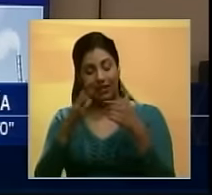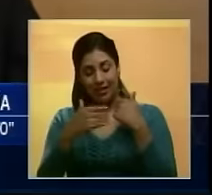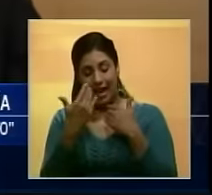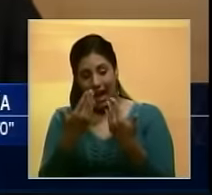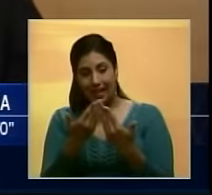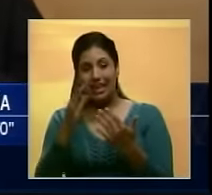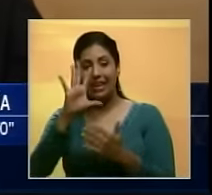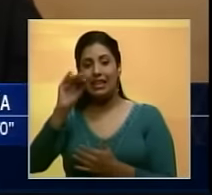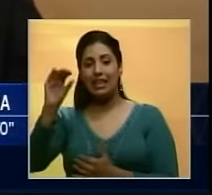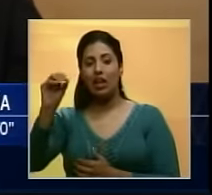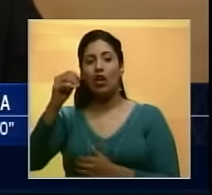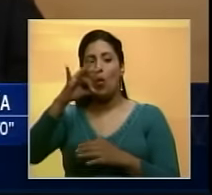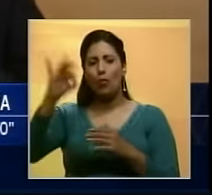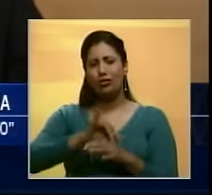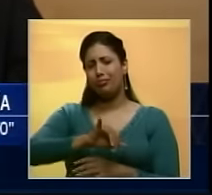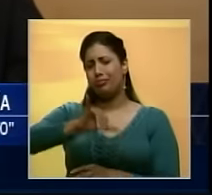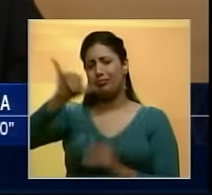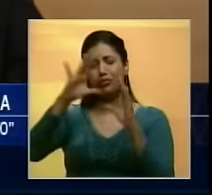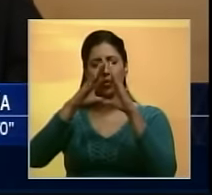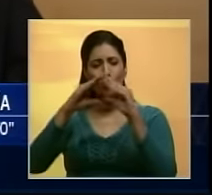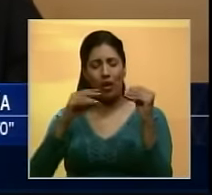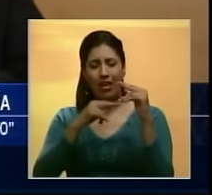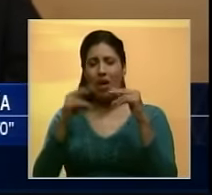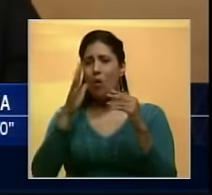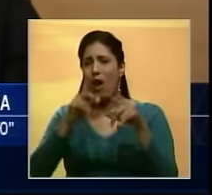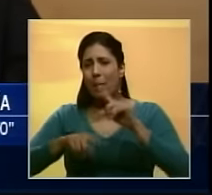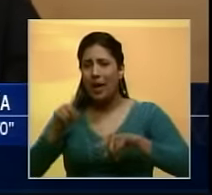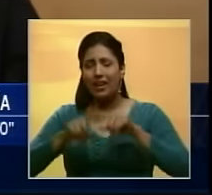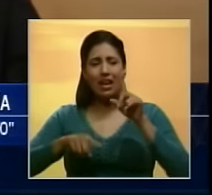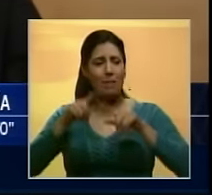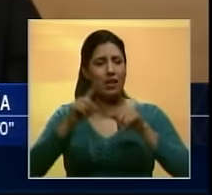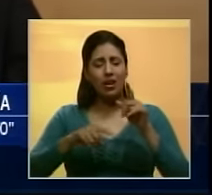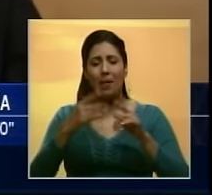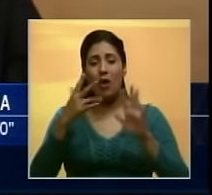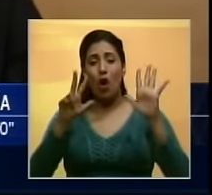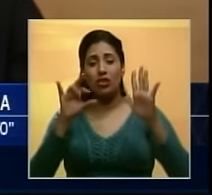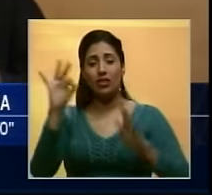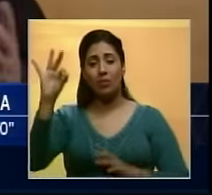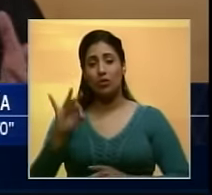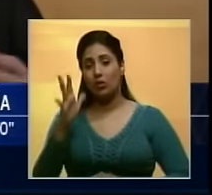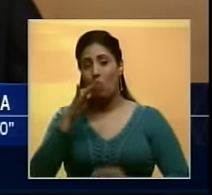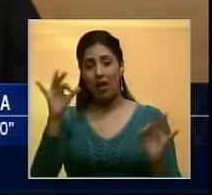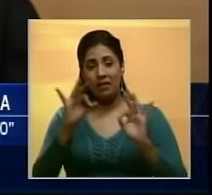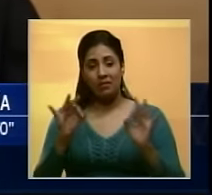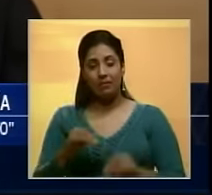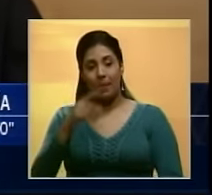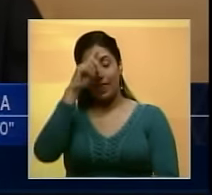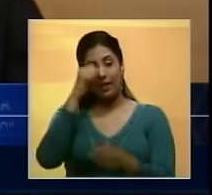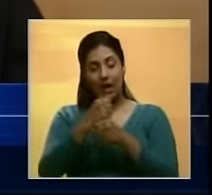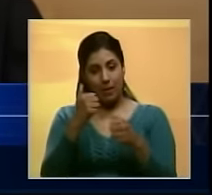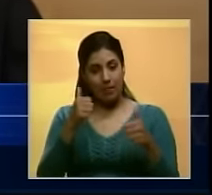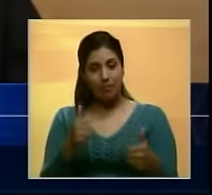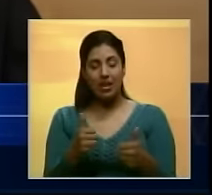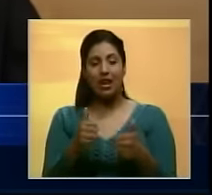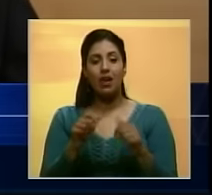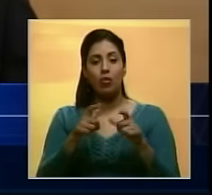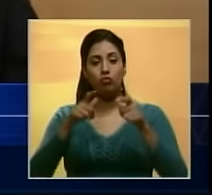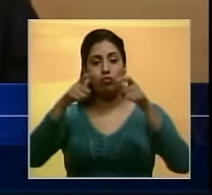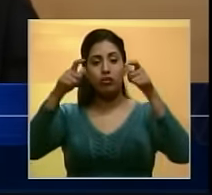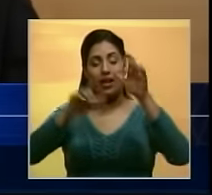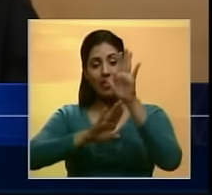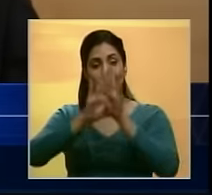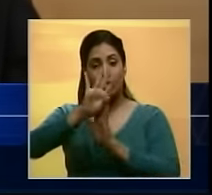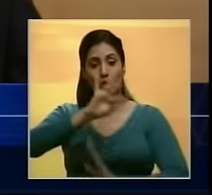500%, y que además los niveles de escasez de los productos básicos superan el 80%. El empleo decente, crecimiento,